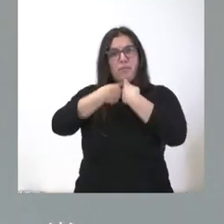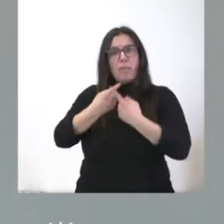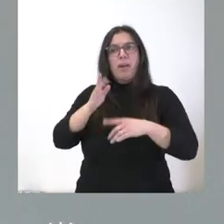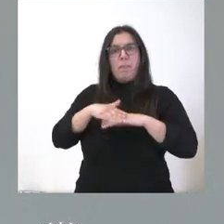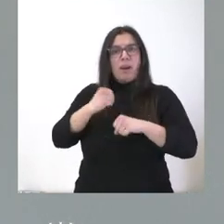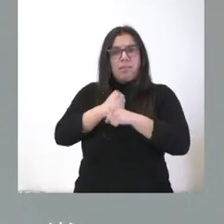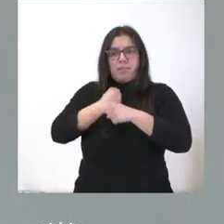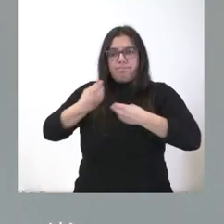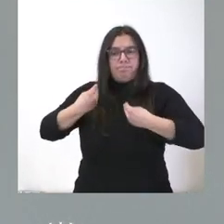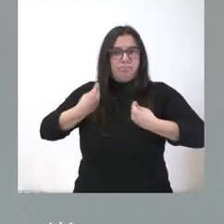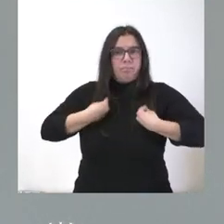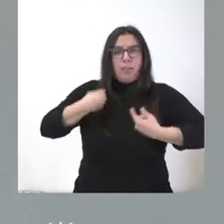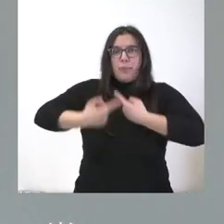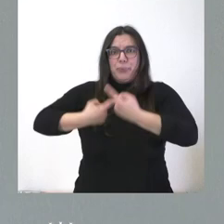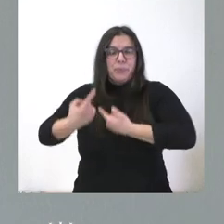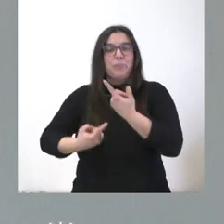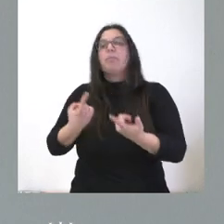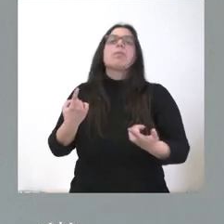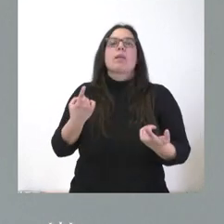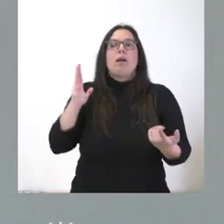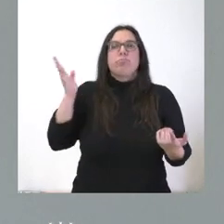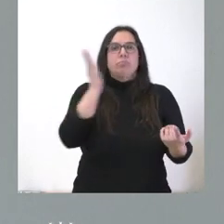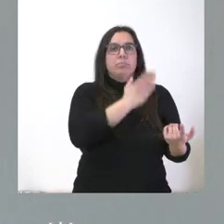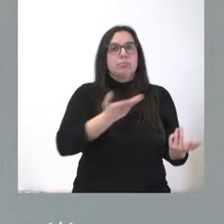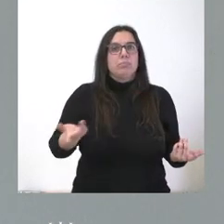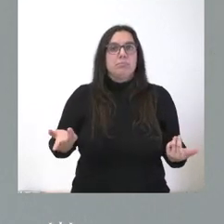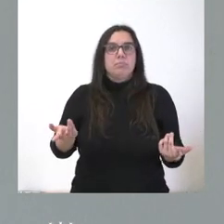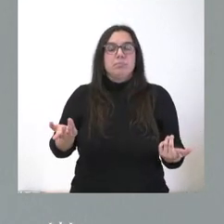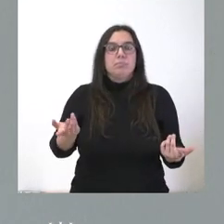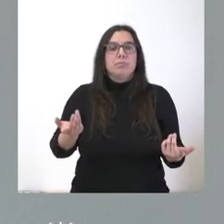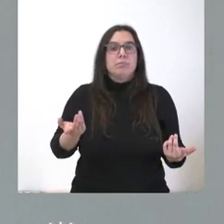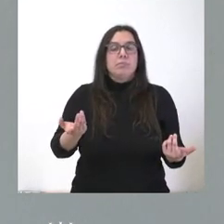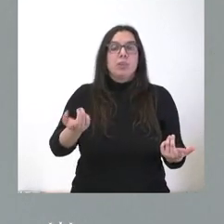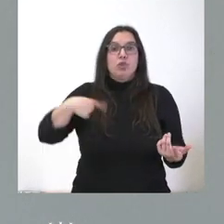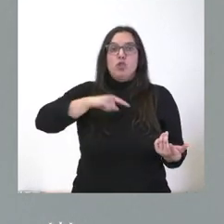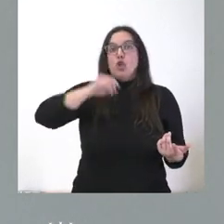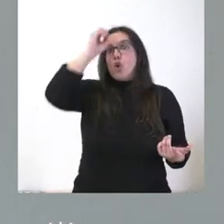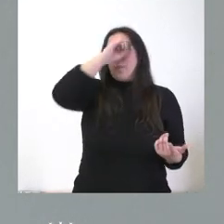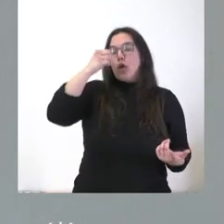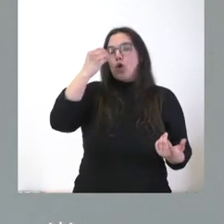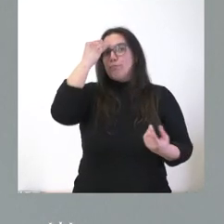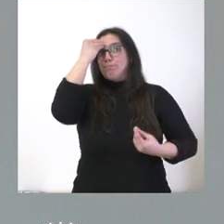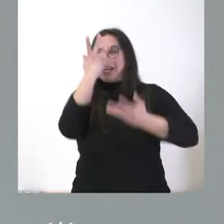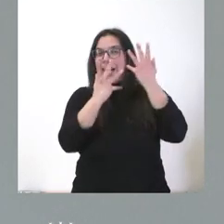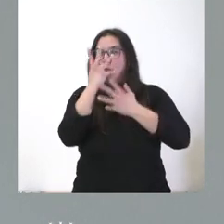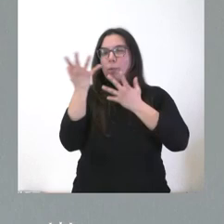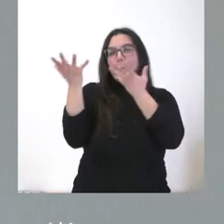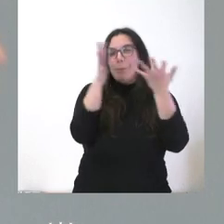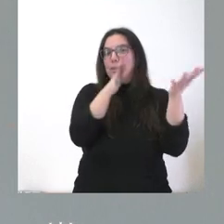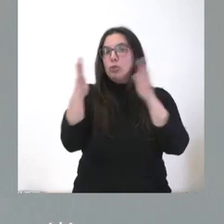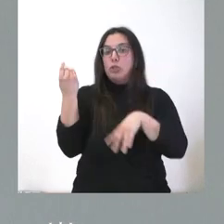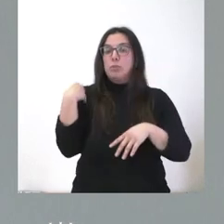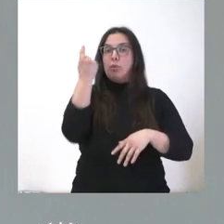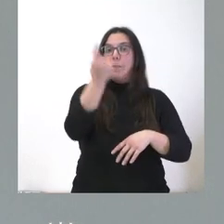desarrollar su actividad en este contexto. Nuestra valoración, nuestras estimaciones, las que figuraban en el